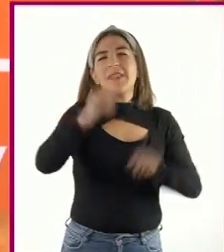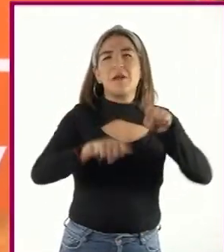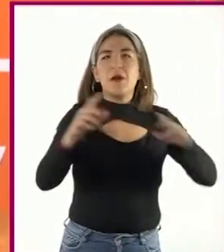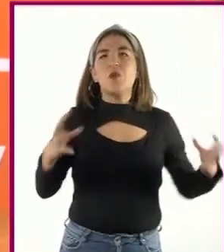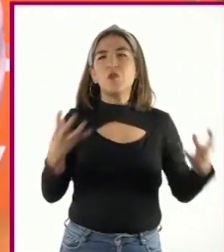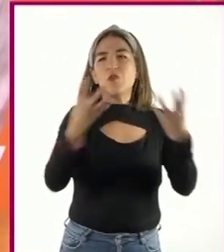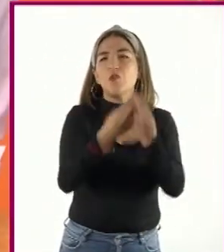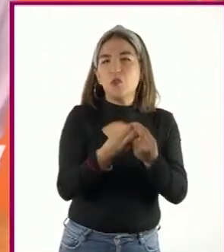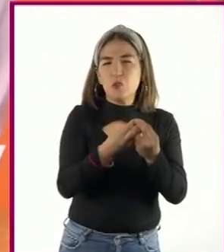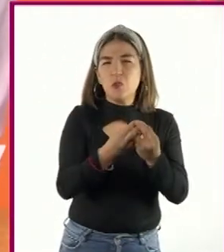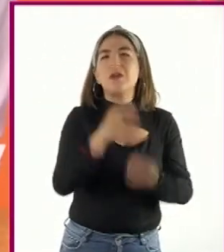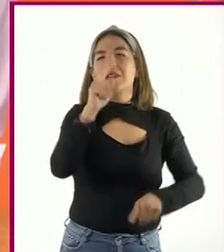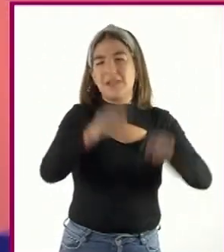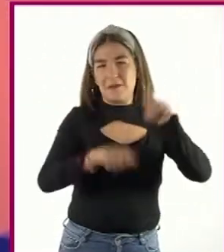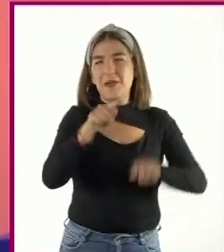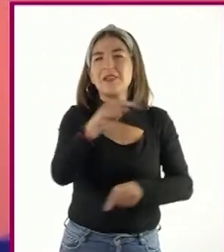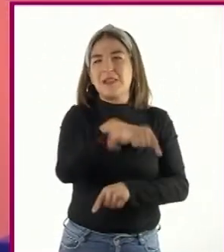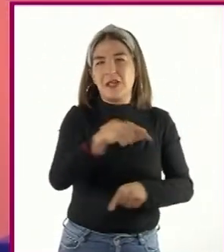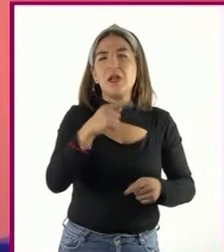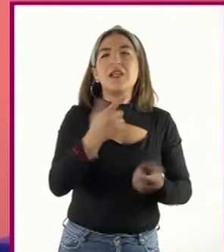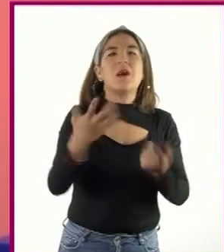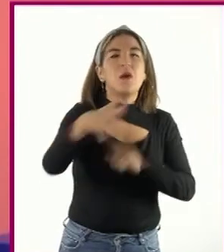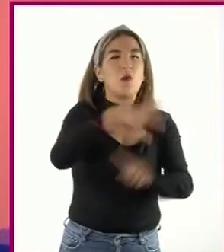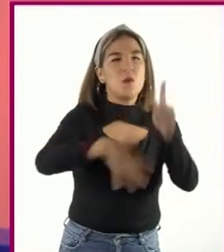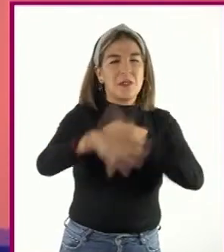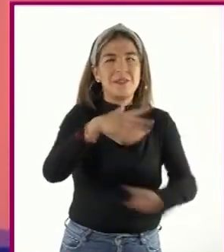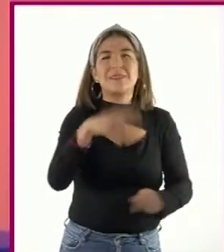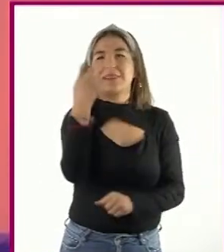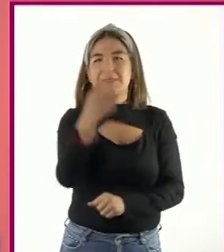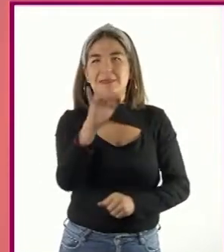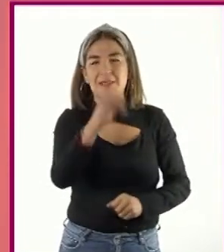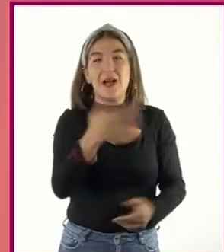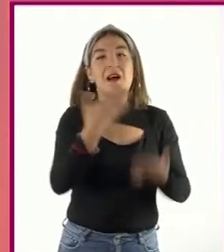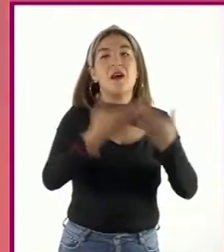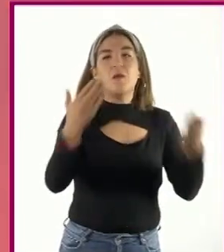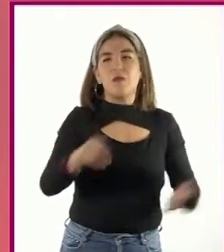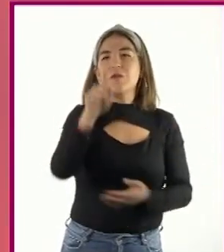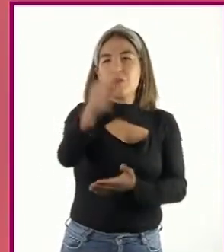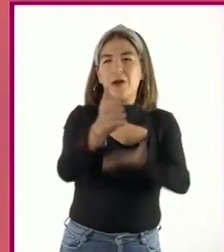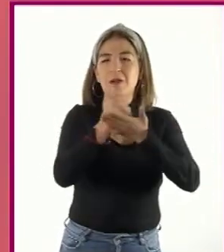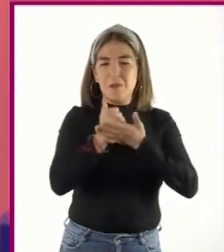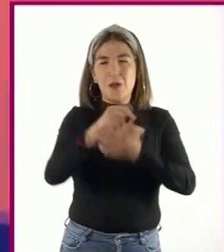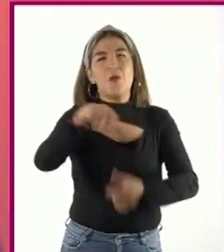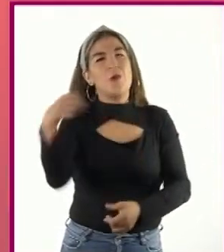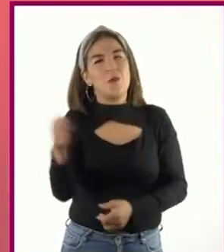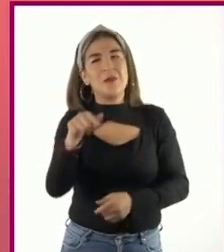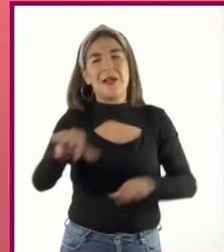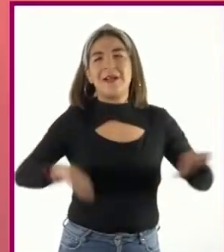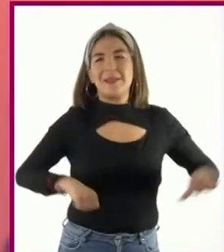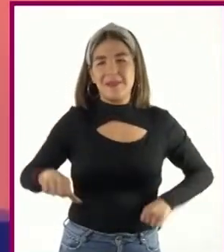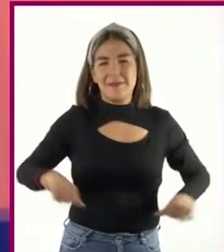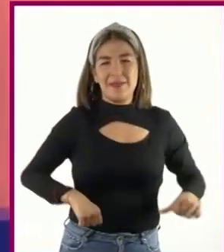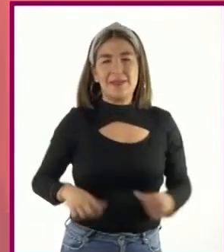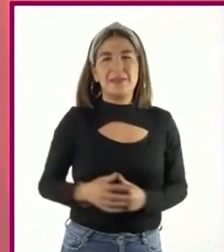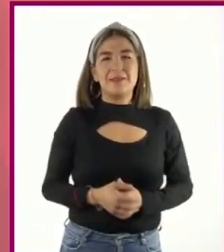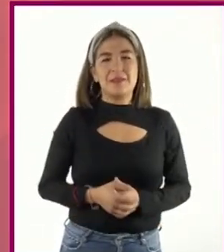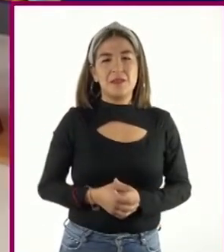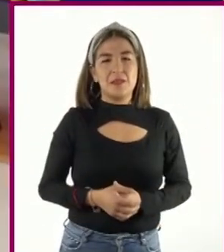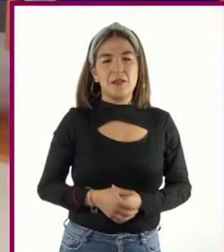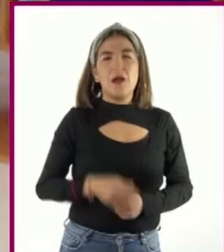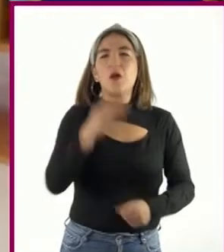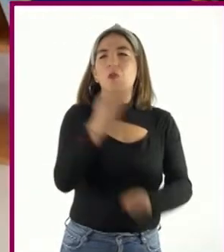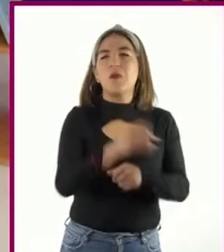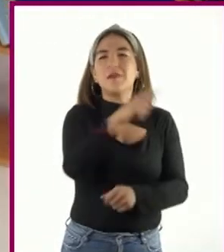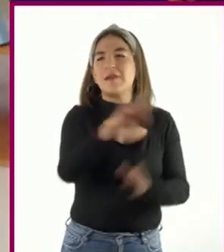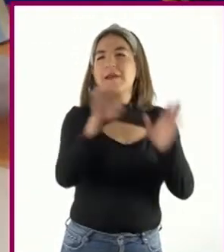lo amerite la ocasión. Efectivamente. Ahora, ayúdame con el siguiente ejercicio. Pondremos